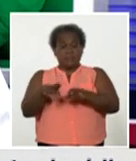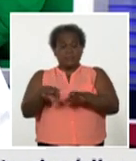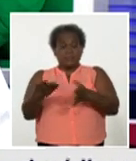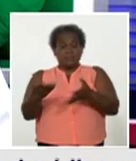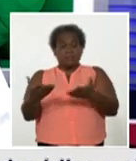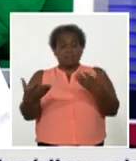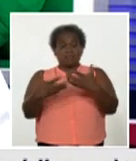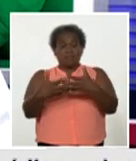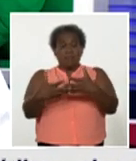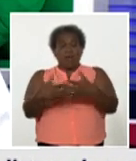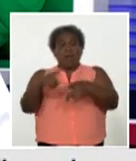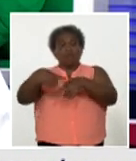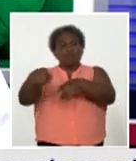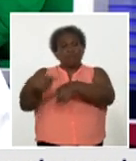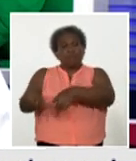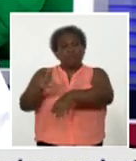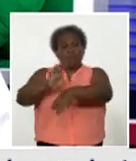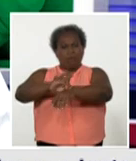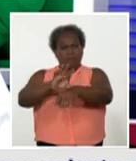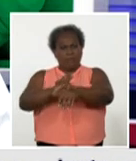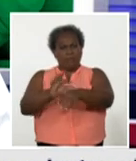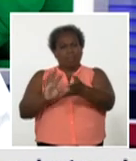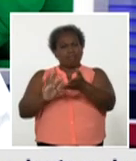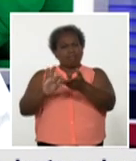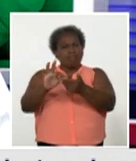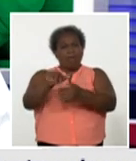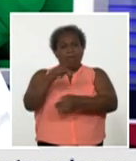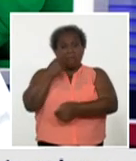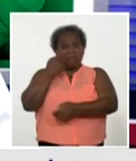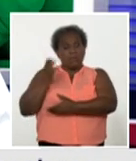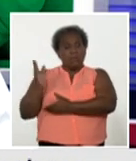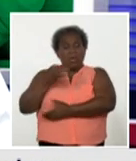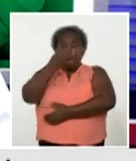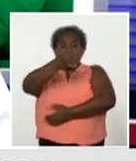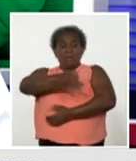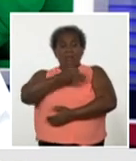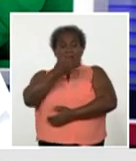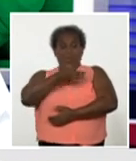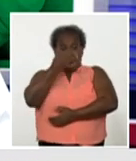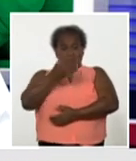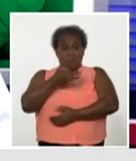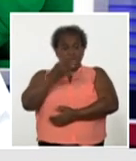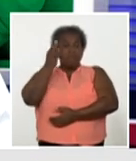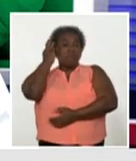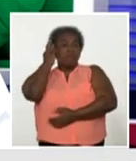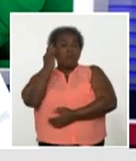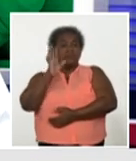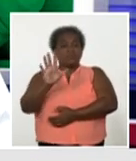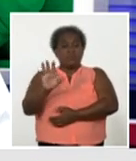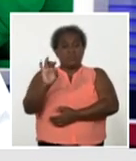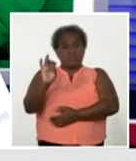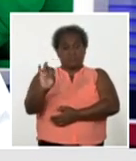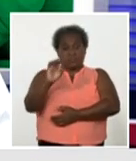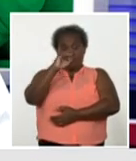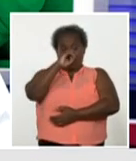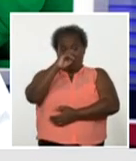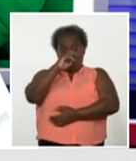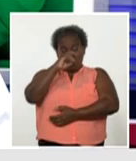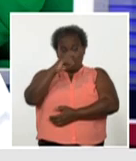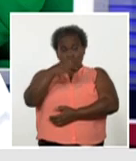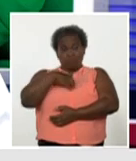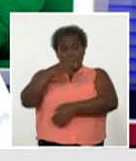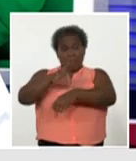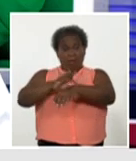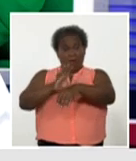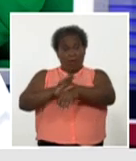comorbilidades, aunque como podemos ver, una paciente de 57 años que solo tenía hipertensión